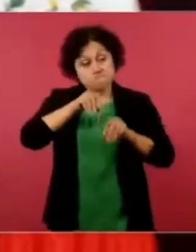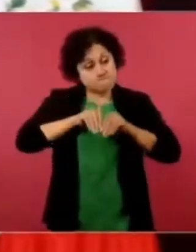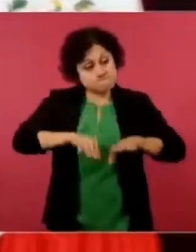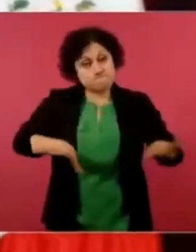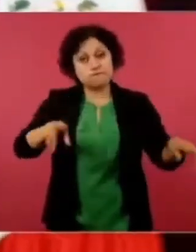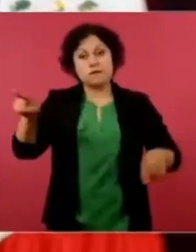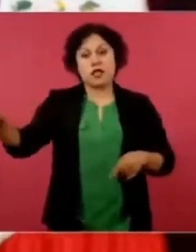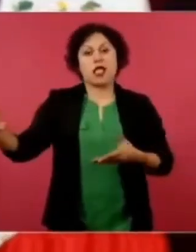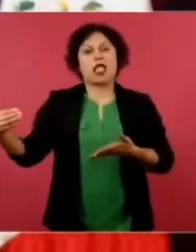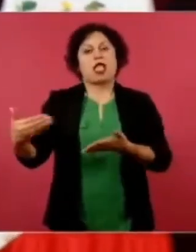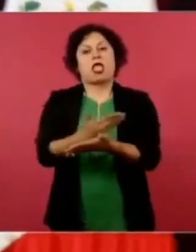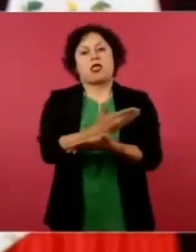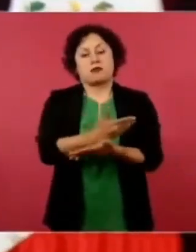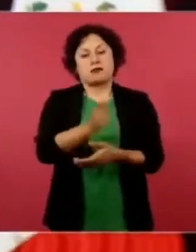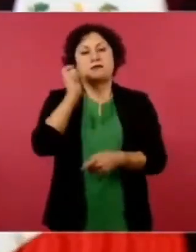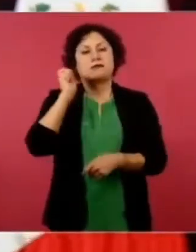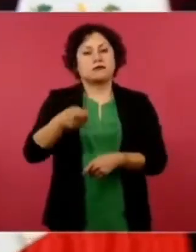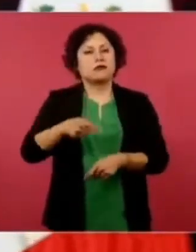metieron a eso.